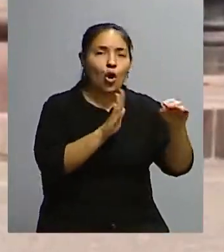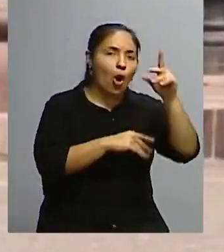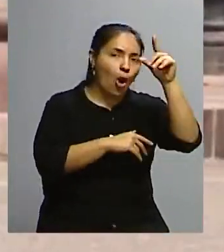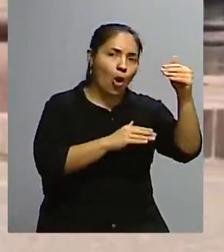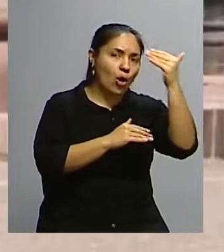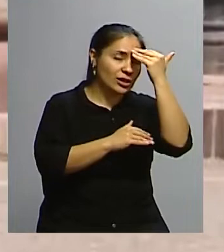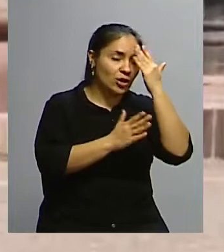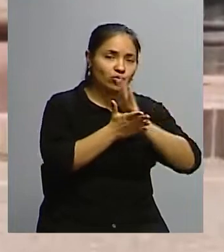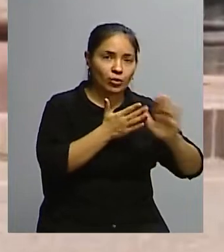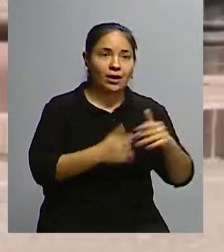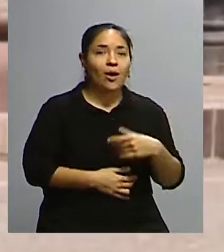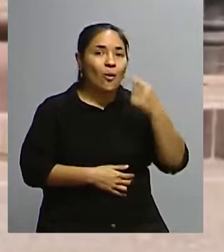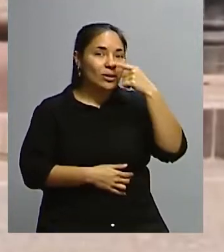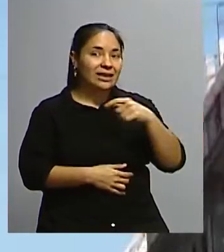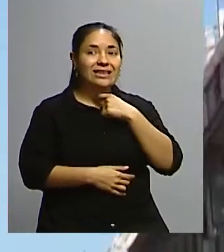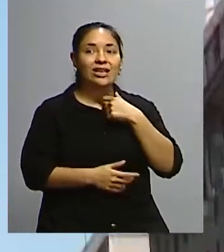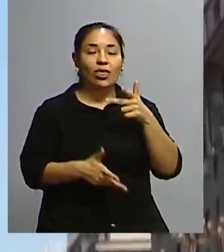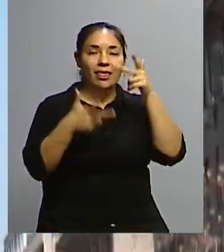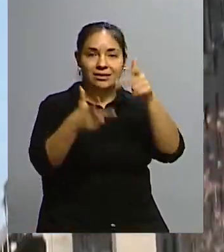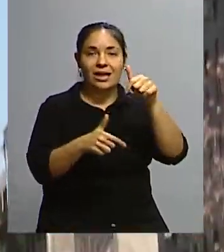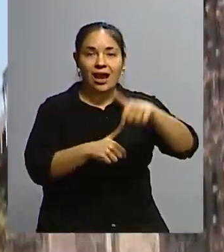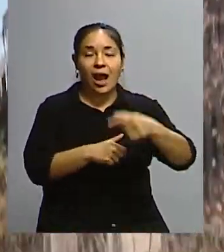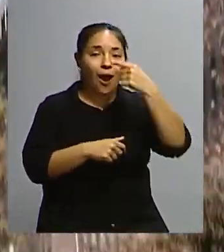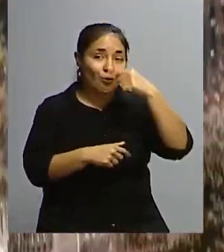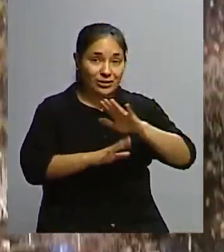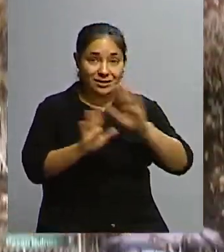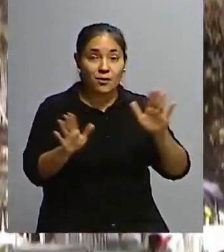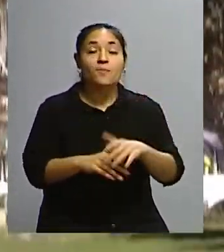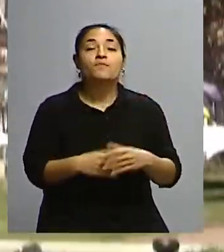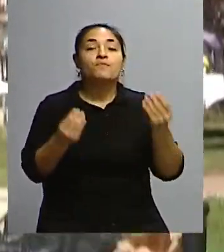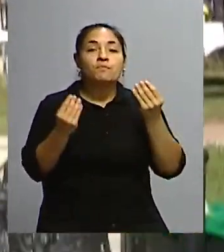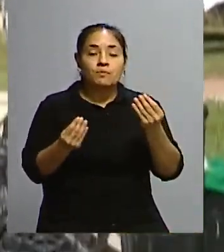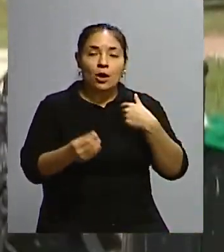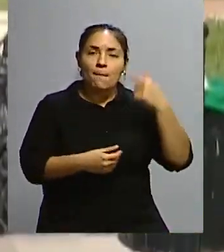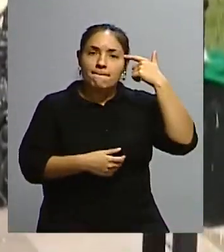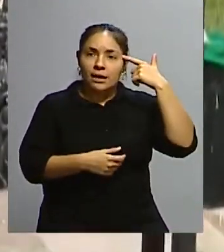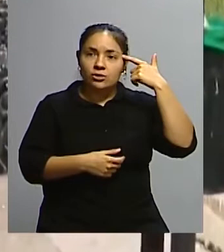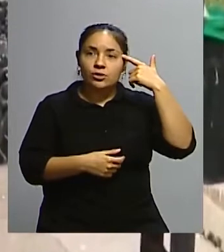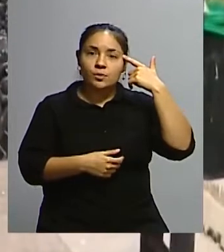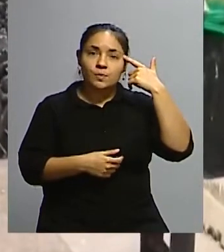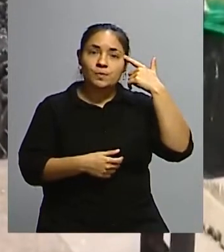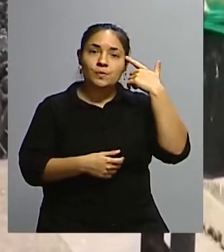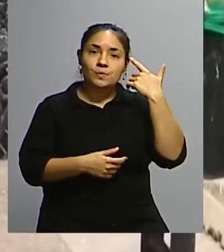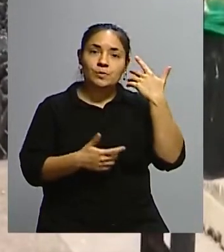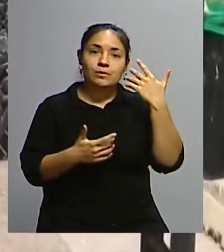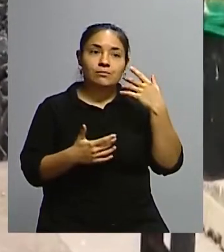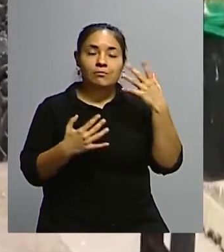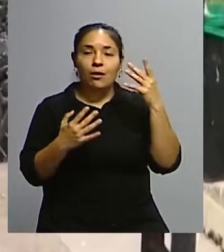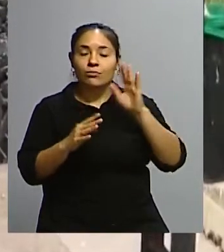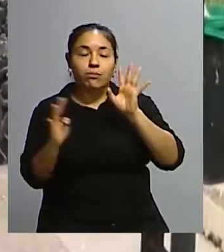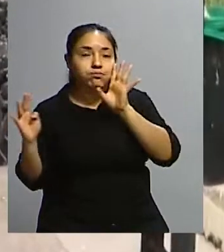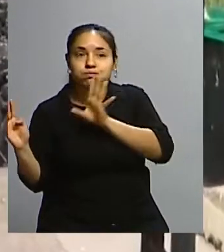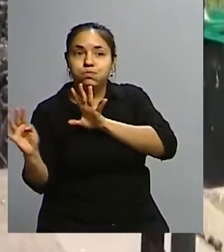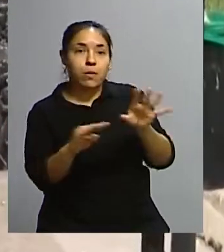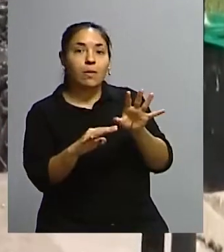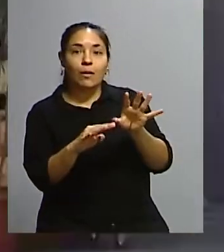algo que me he olvidado de destacar y que quisiera decirlo acá antes del cierre, es que pienso que tal vez los ojos están puestos porque